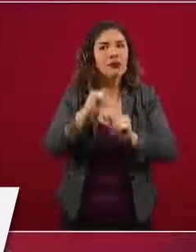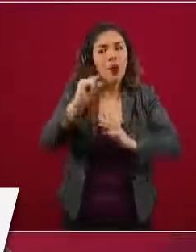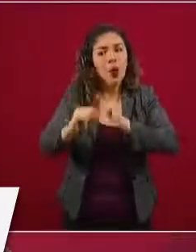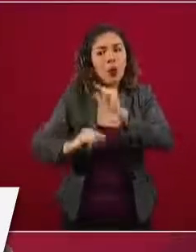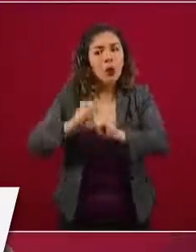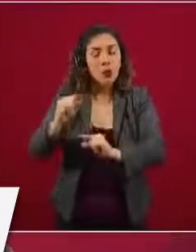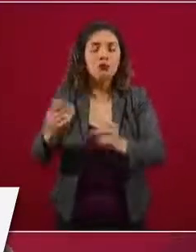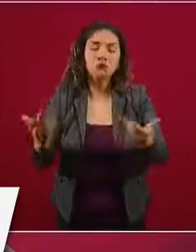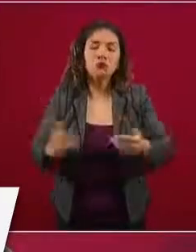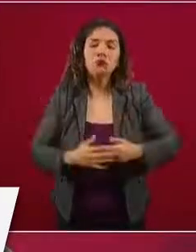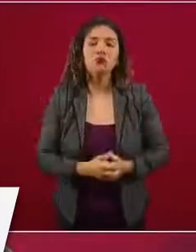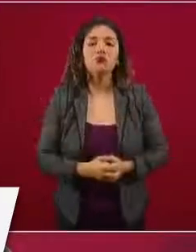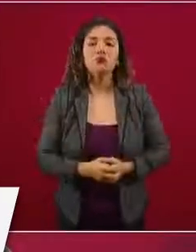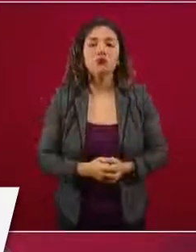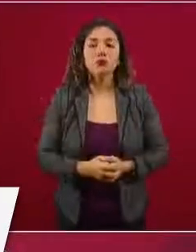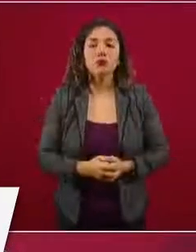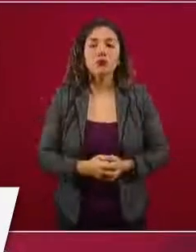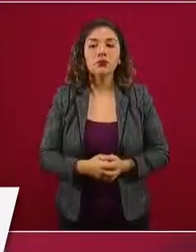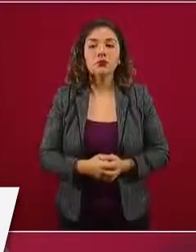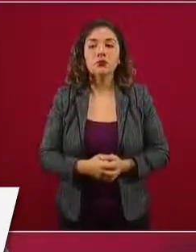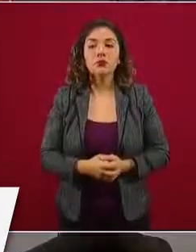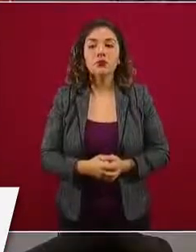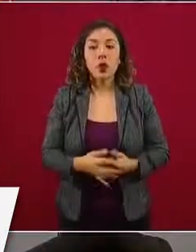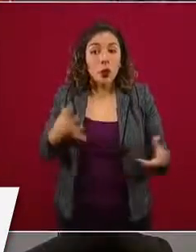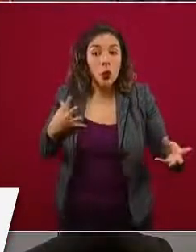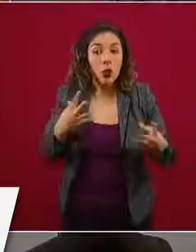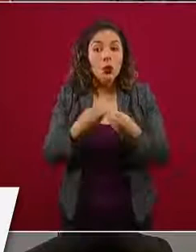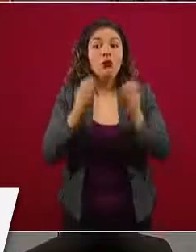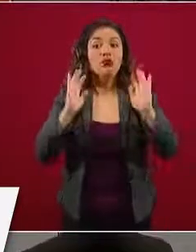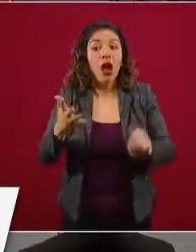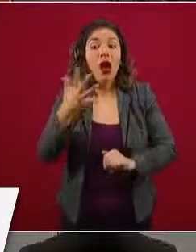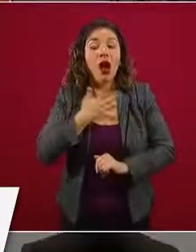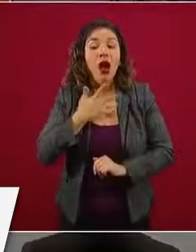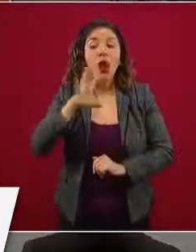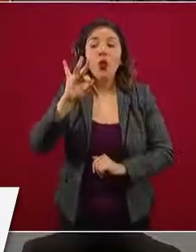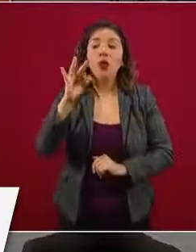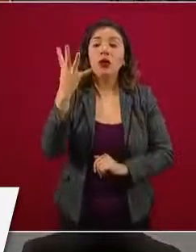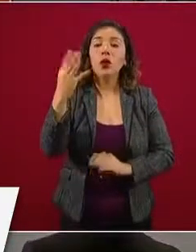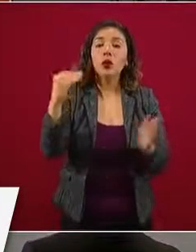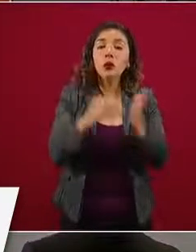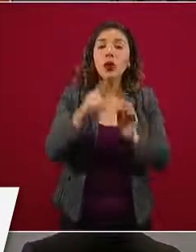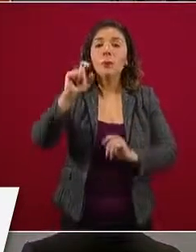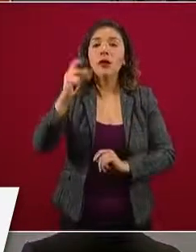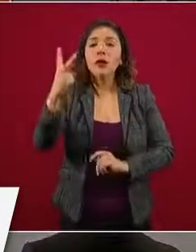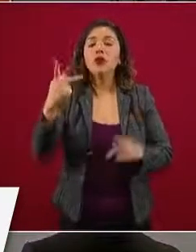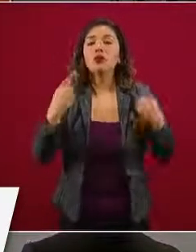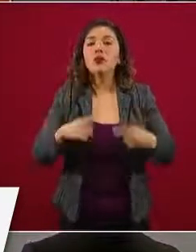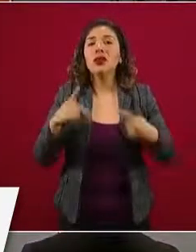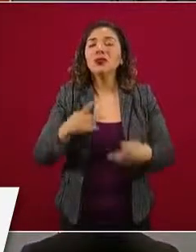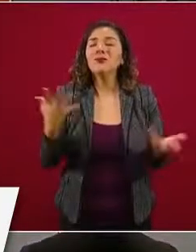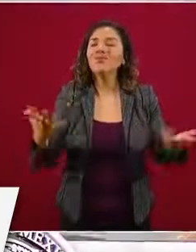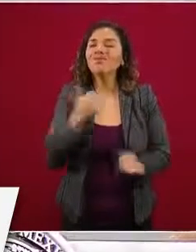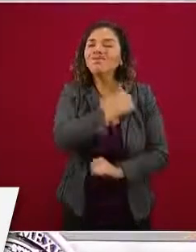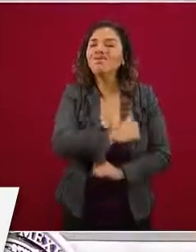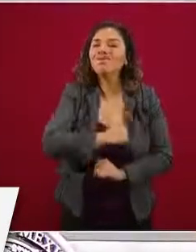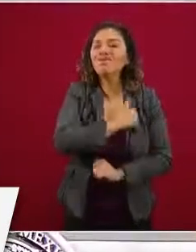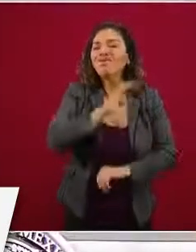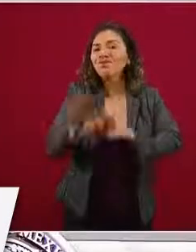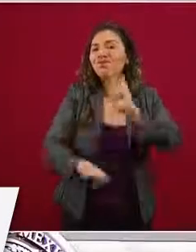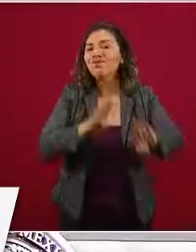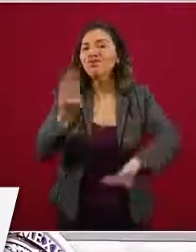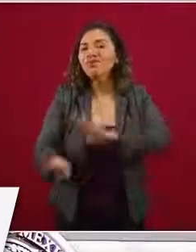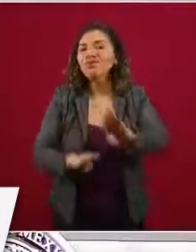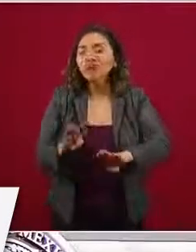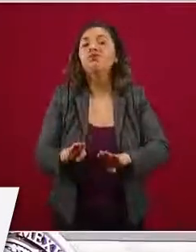comentando. Hemos acumulado 44 mil 22 personas que lamentablemente han perdido la vida